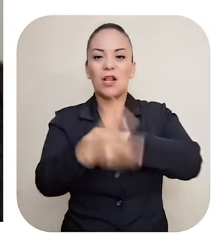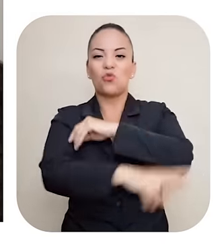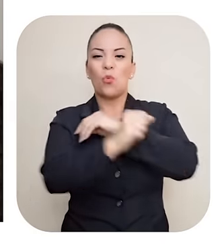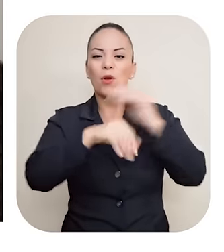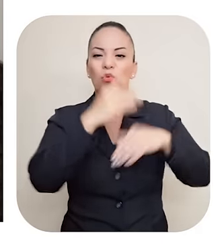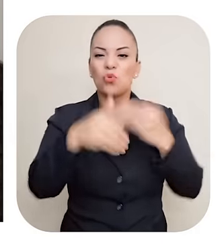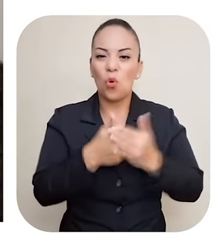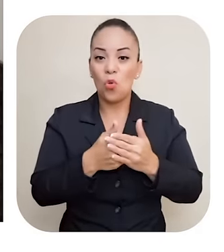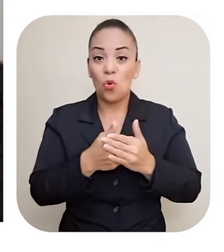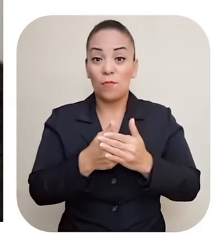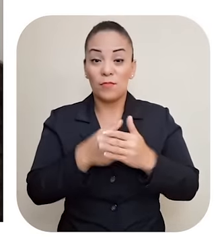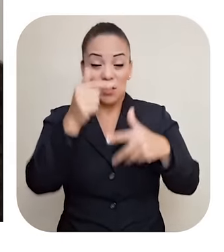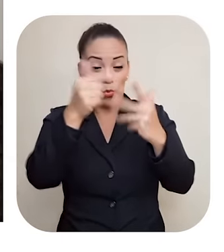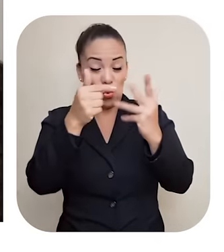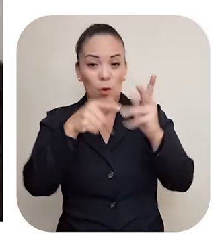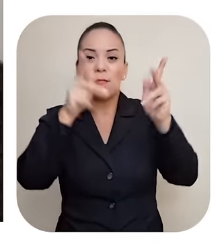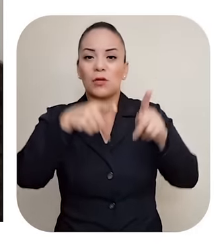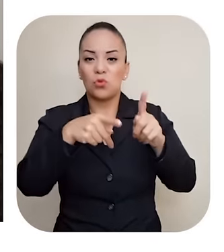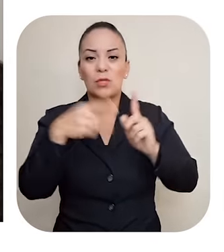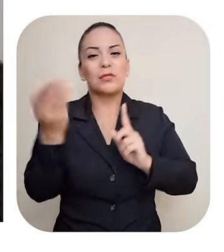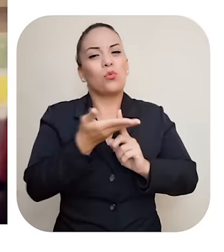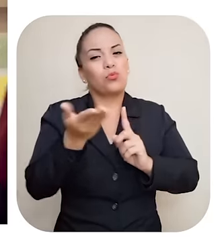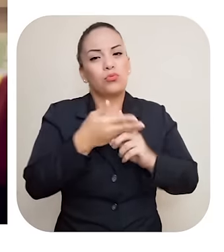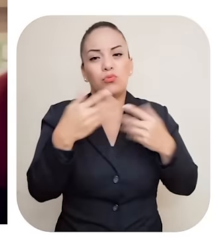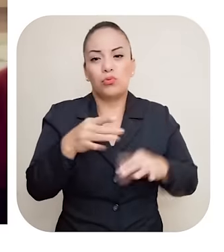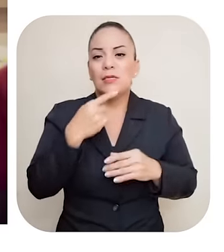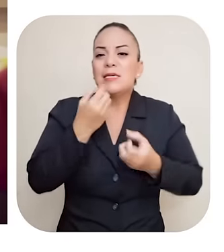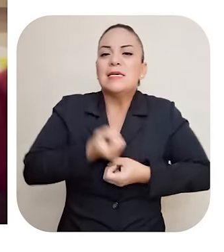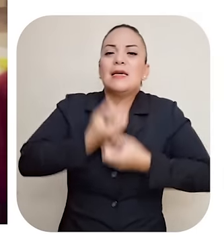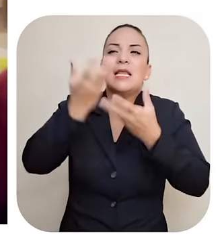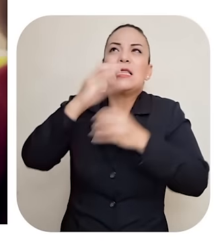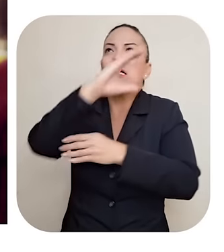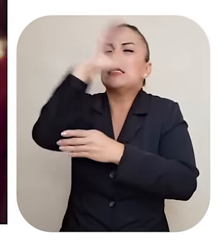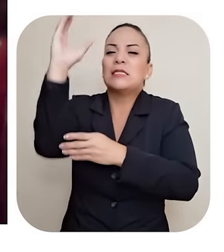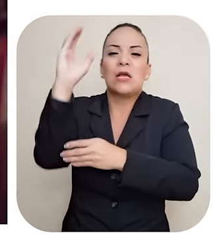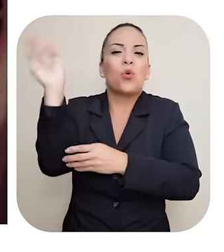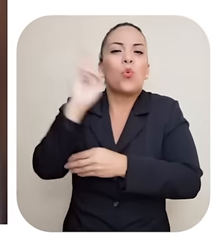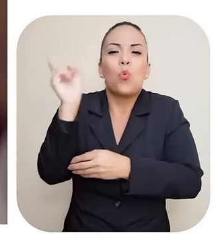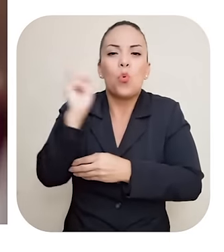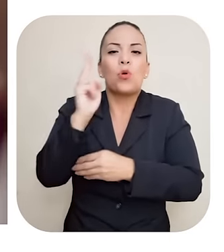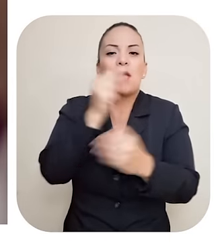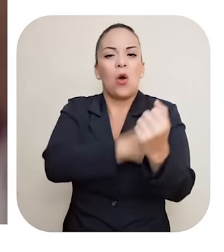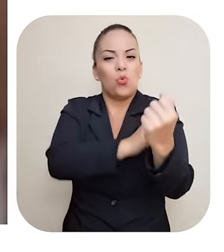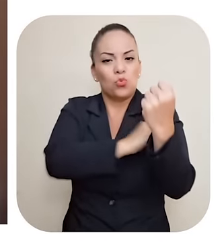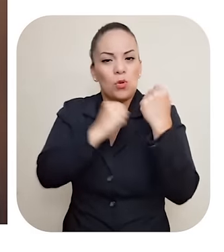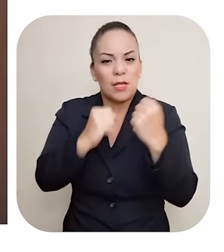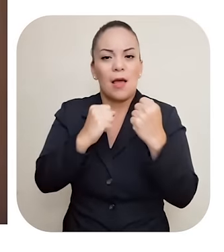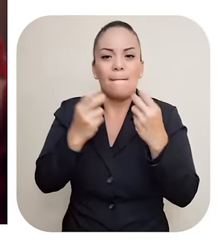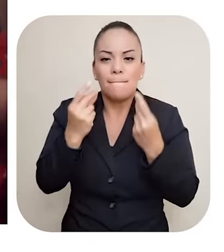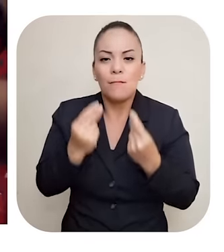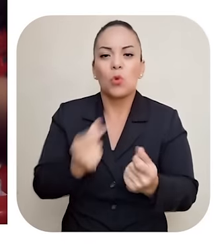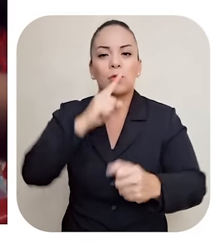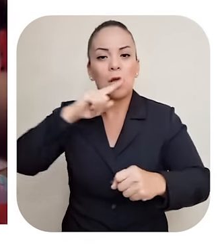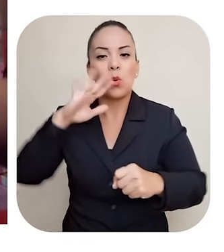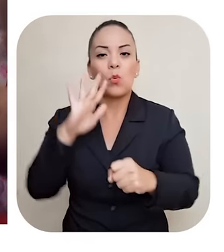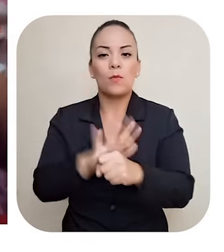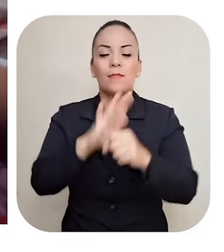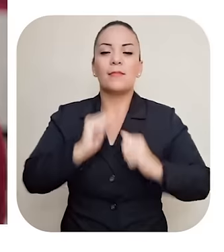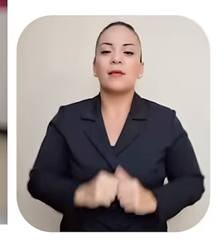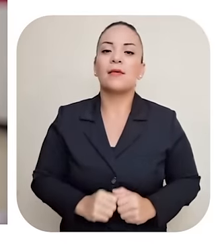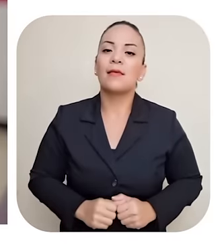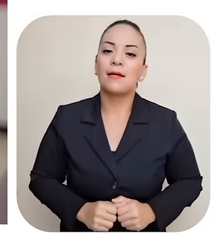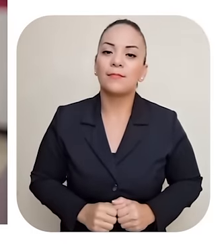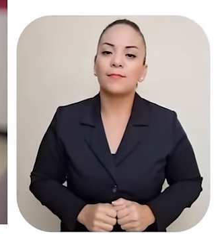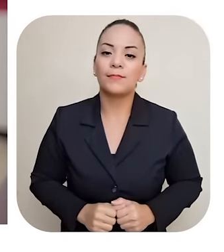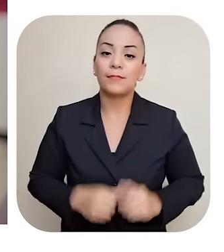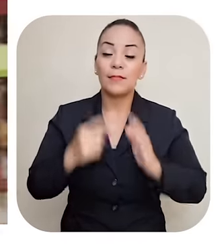Urge Verdad Una autoridad Verdadera Y pronta Y cumplida ¿Verdad? Porque a veces Como nada más Se dice Pero en la práctica No se cumple O al